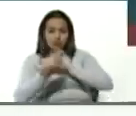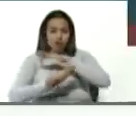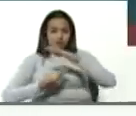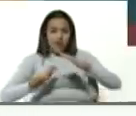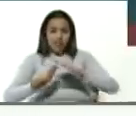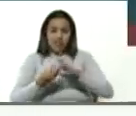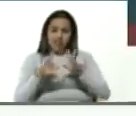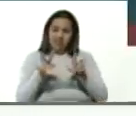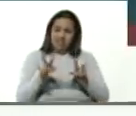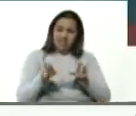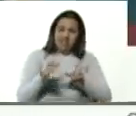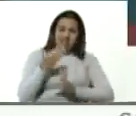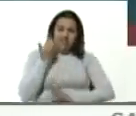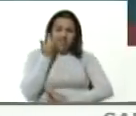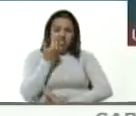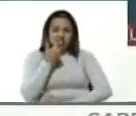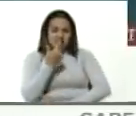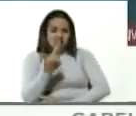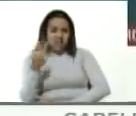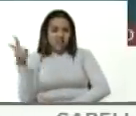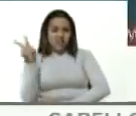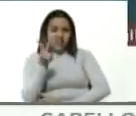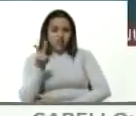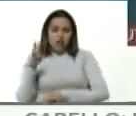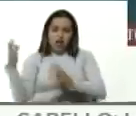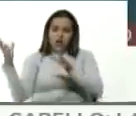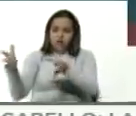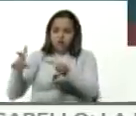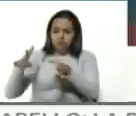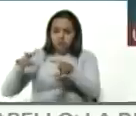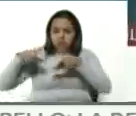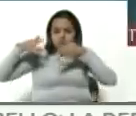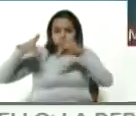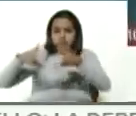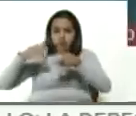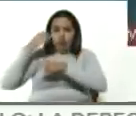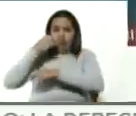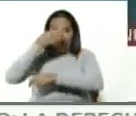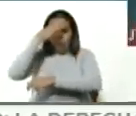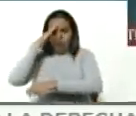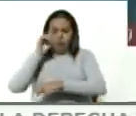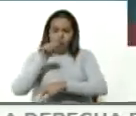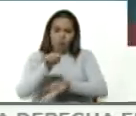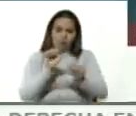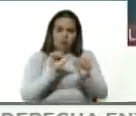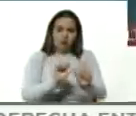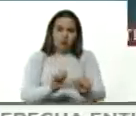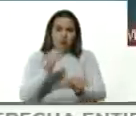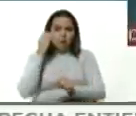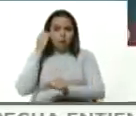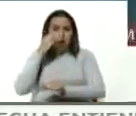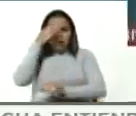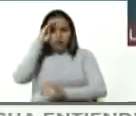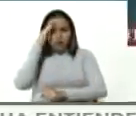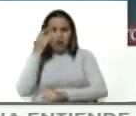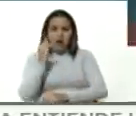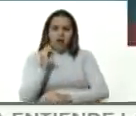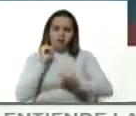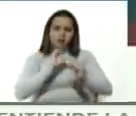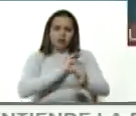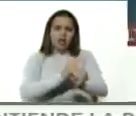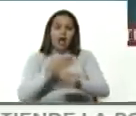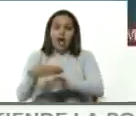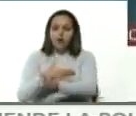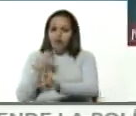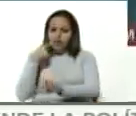Dicen que en Venezuela, la influencia cubana en Venezuela, por eso es que Maduro se mantiene en el poder. Pero antes era al contrario, antes decían